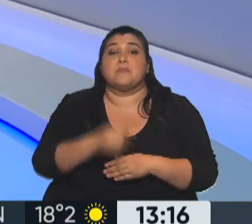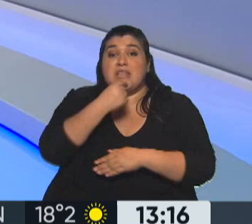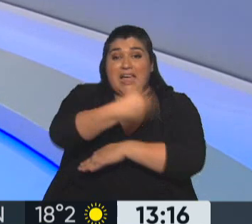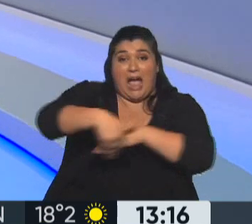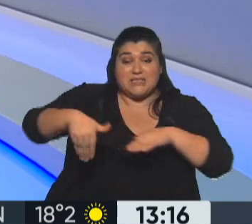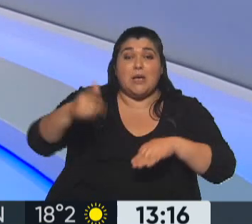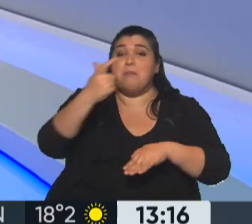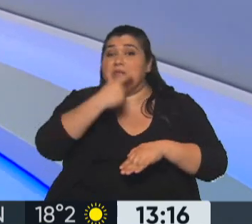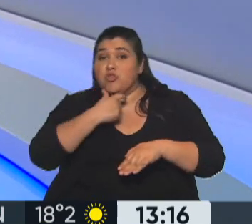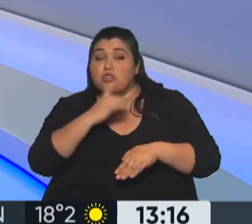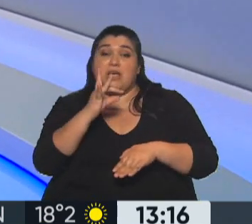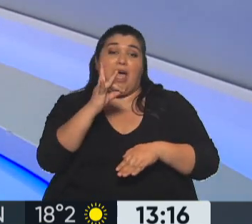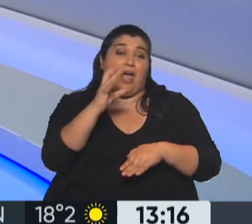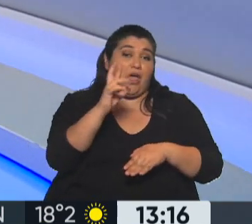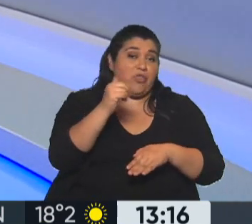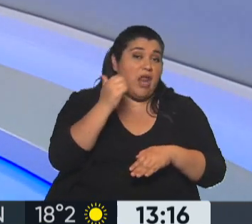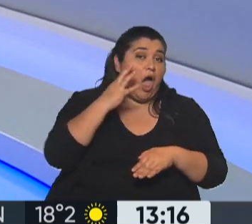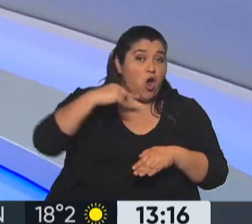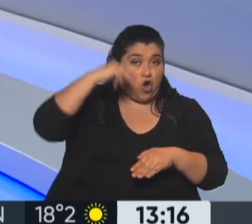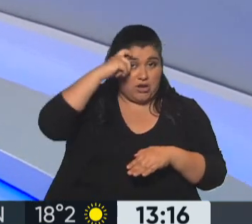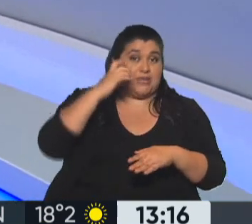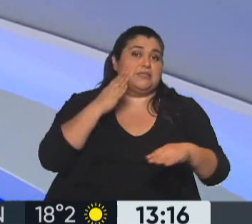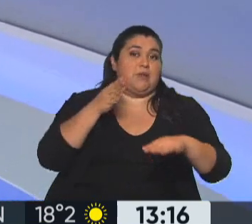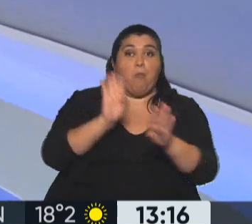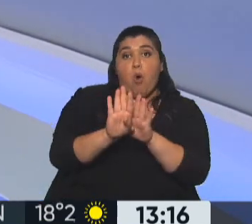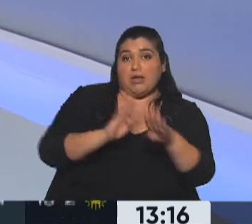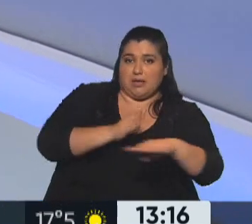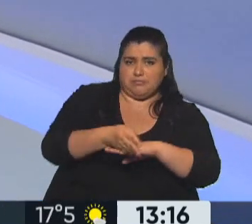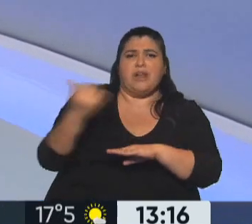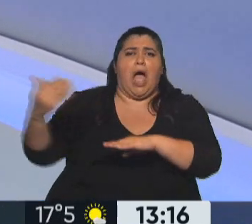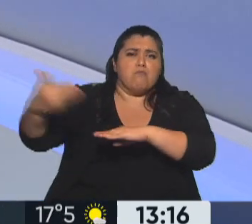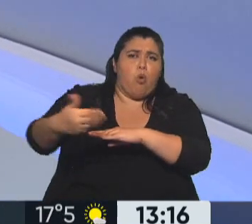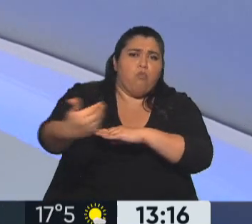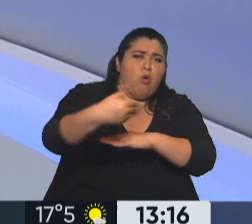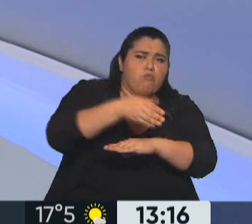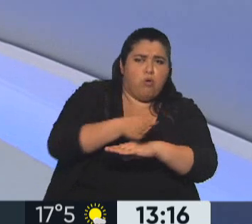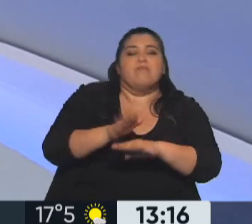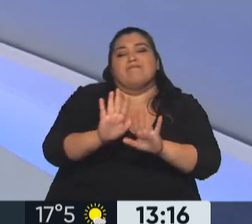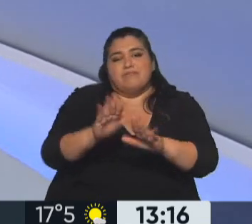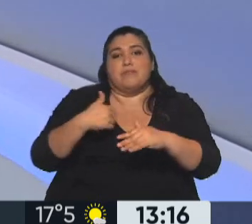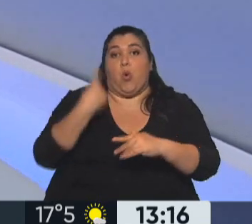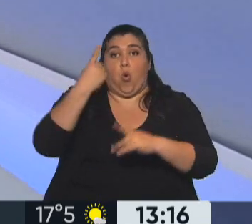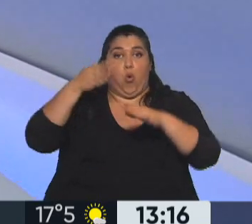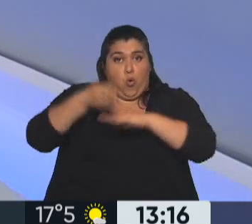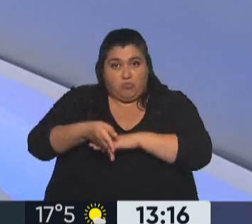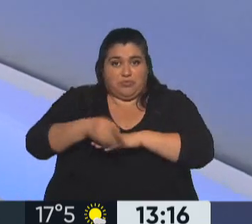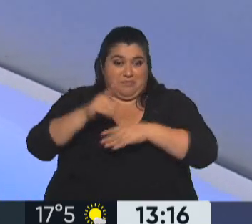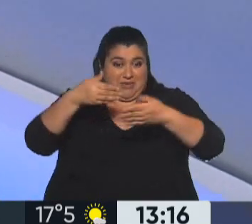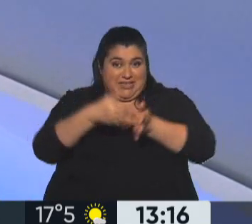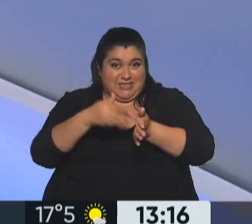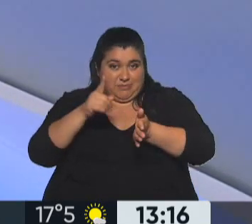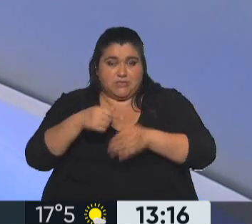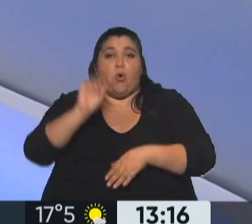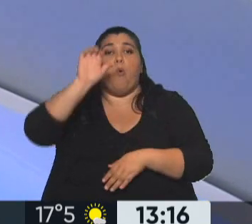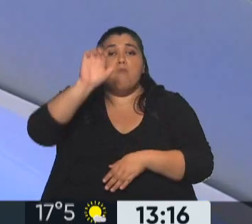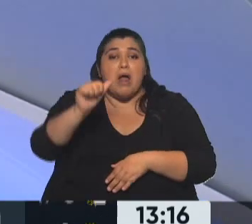Mendoza y Dragones, tienen uno de los portones de ingresos, tenemos varias puertas, pero para identificar uno, y todos los martes, un